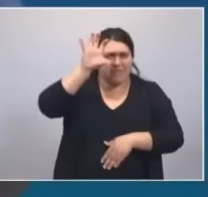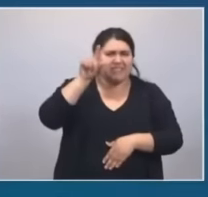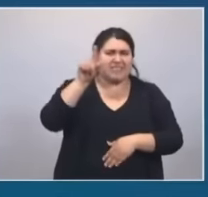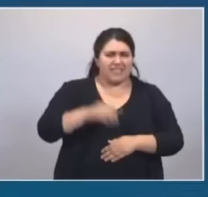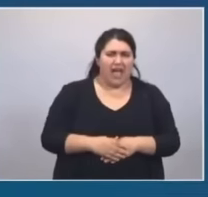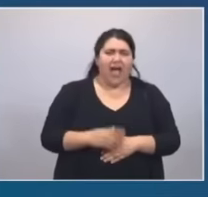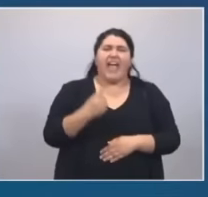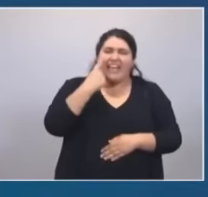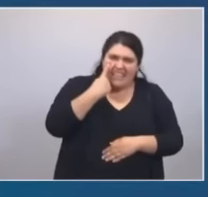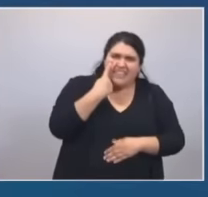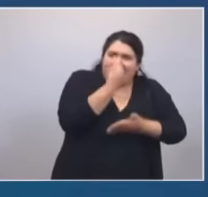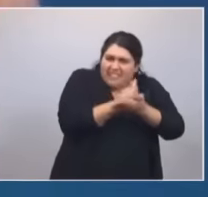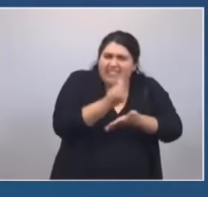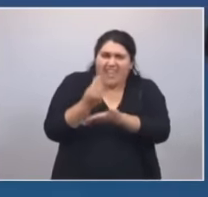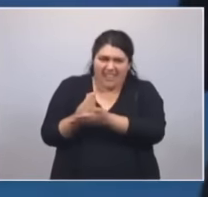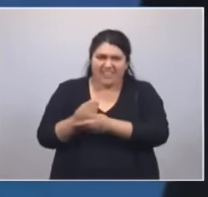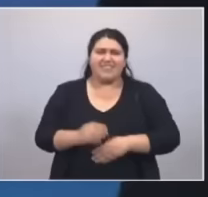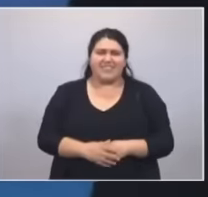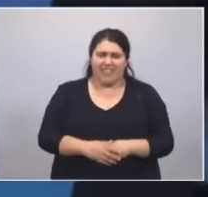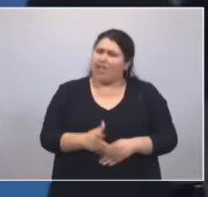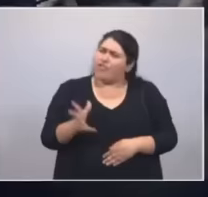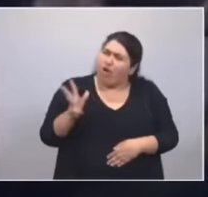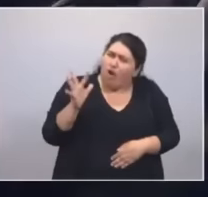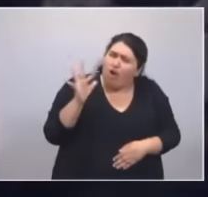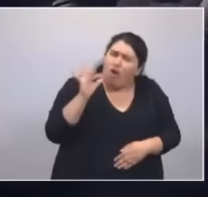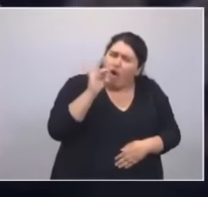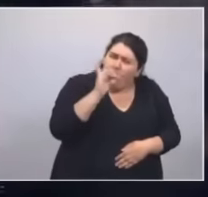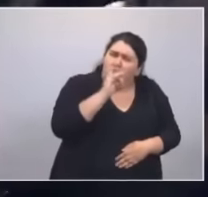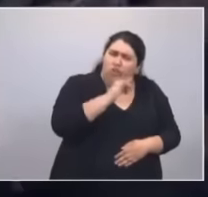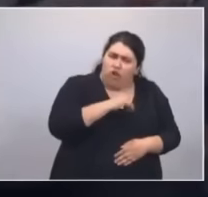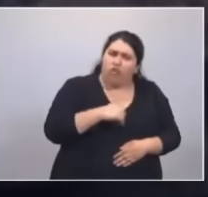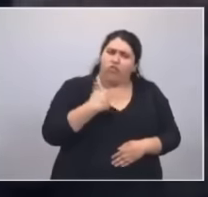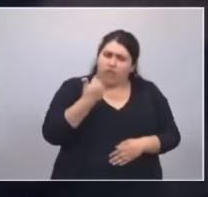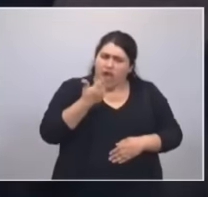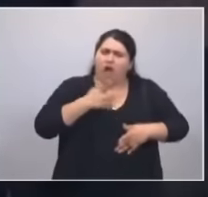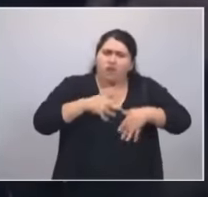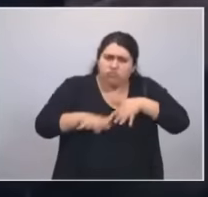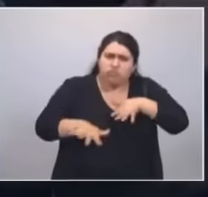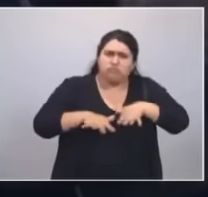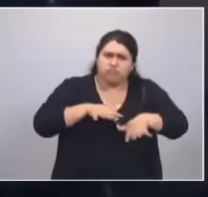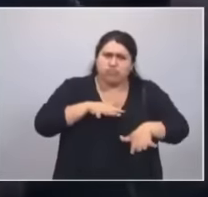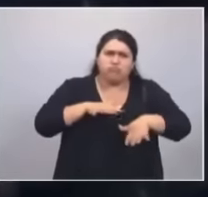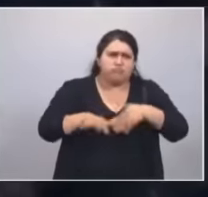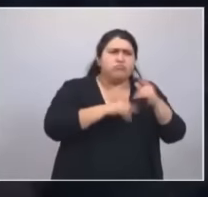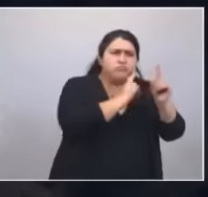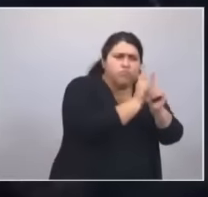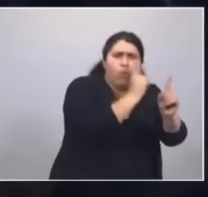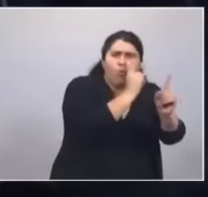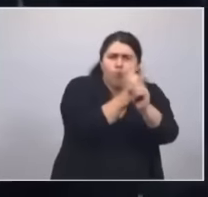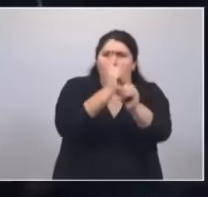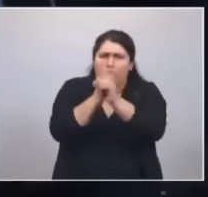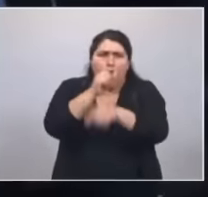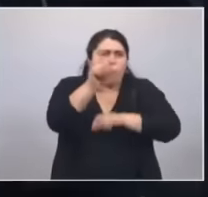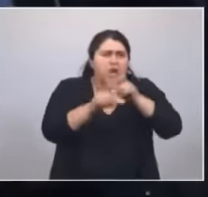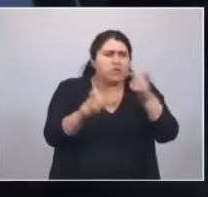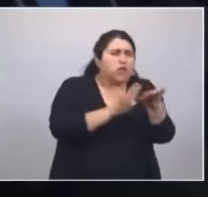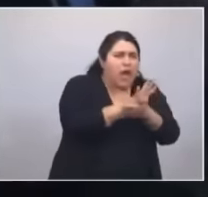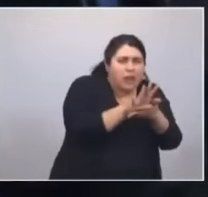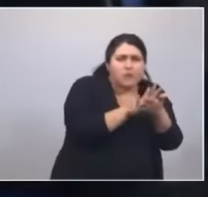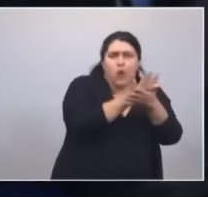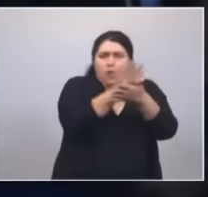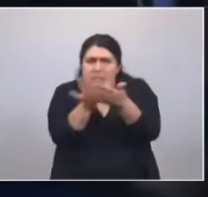tiene intendentes que todos los días se ponen cara a cara con sus vecinos a resolver